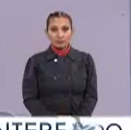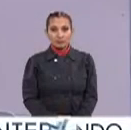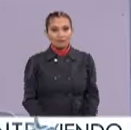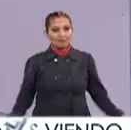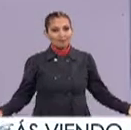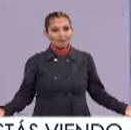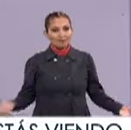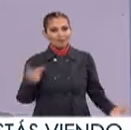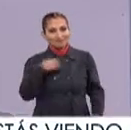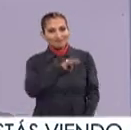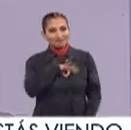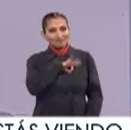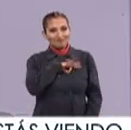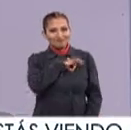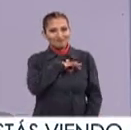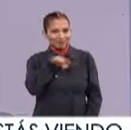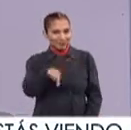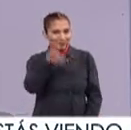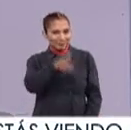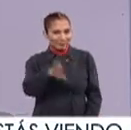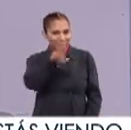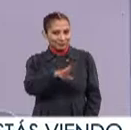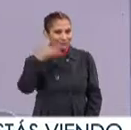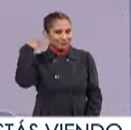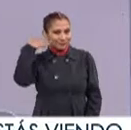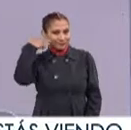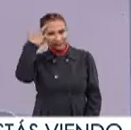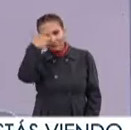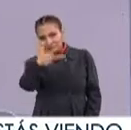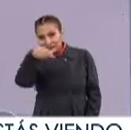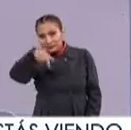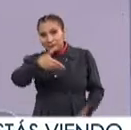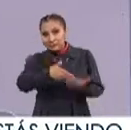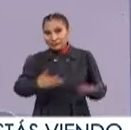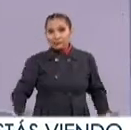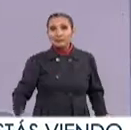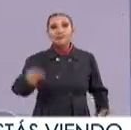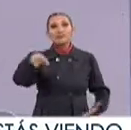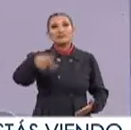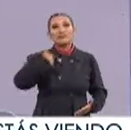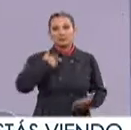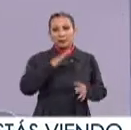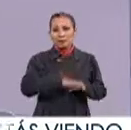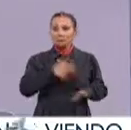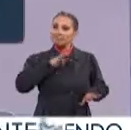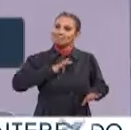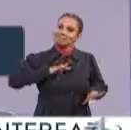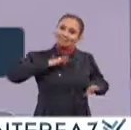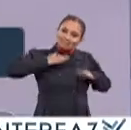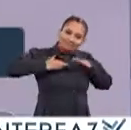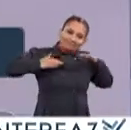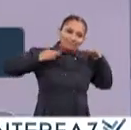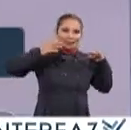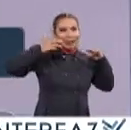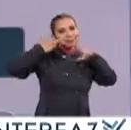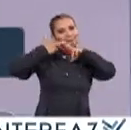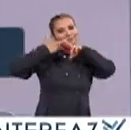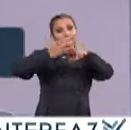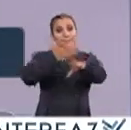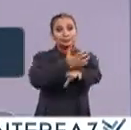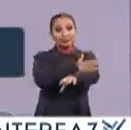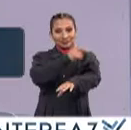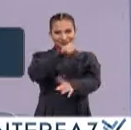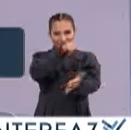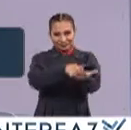Pues estamos muy felices Porque es miércoles De Tacuba 8 Y en esta ocasión Pues estamos todavía Más felices Y de manteles largos Porque nos